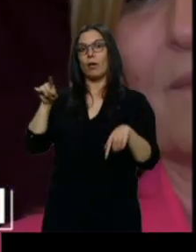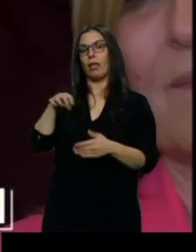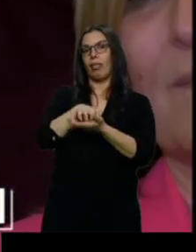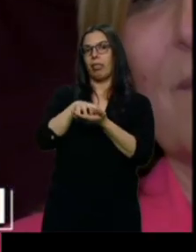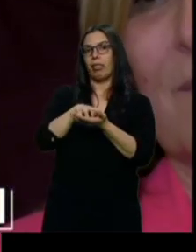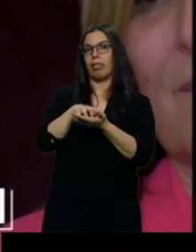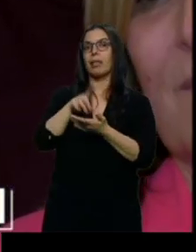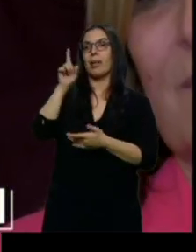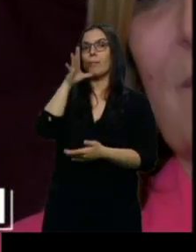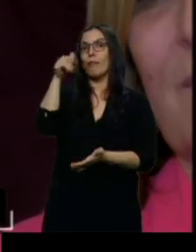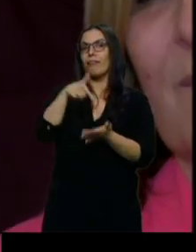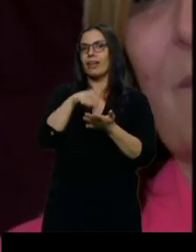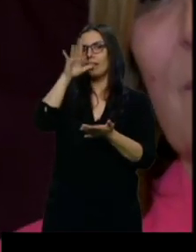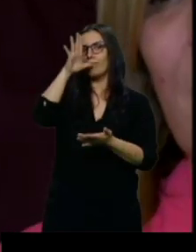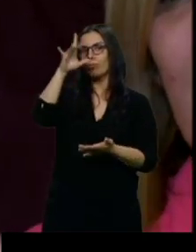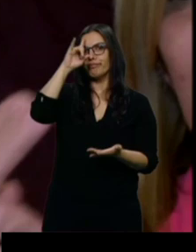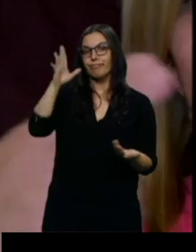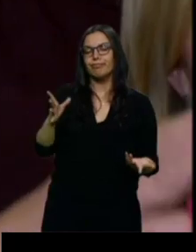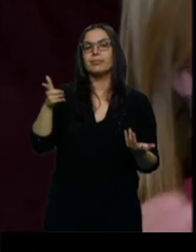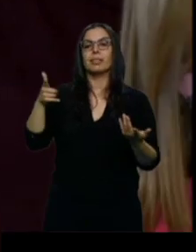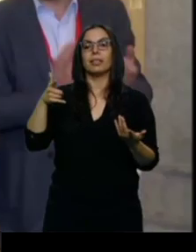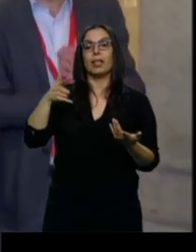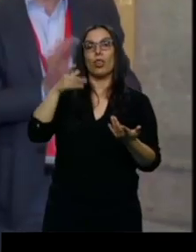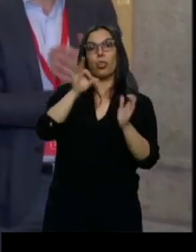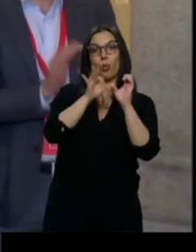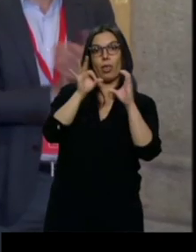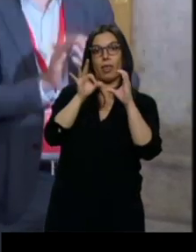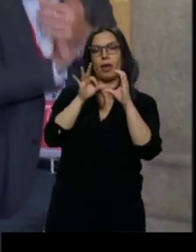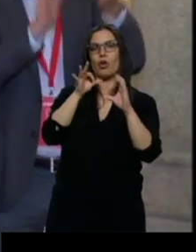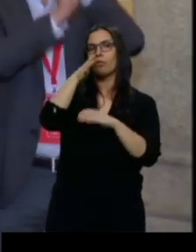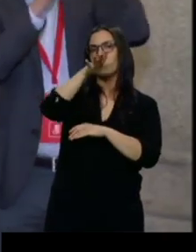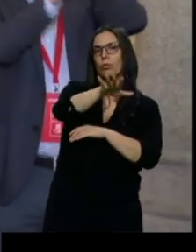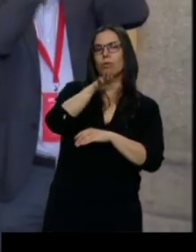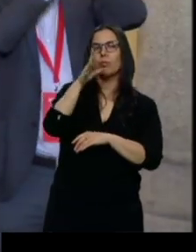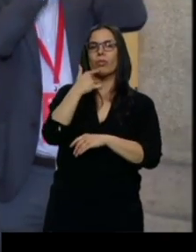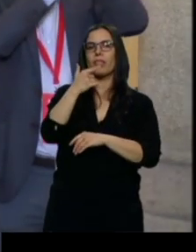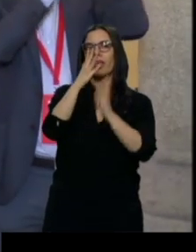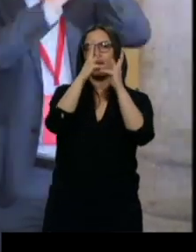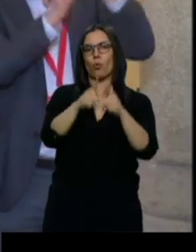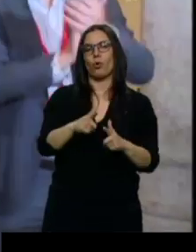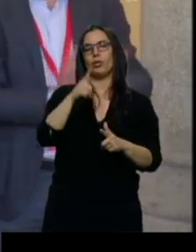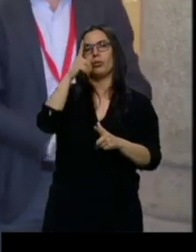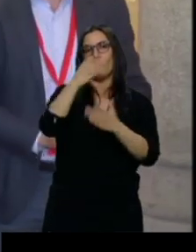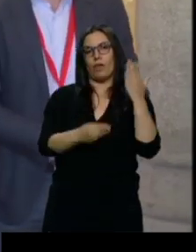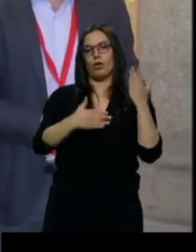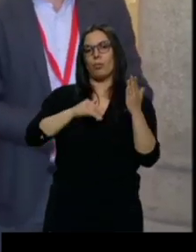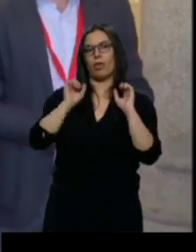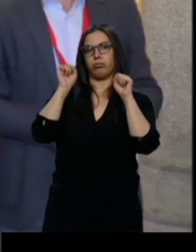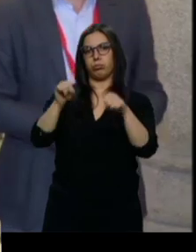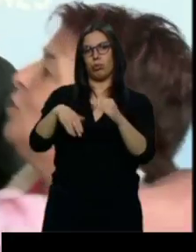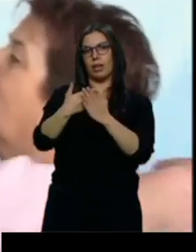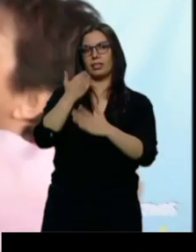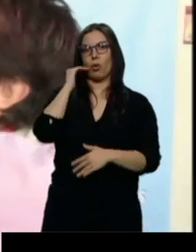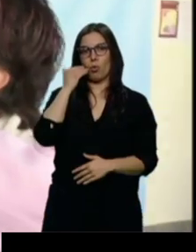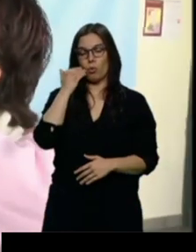fecha, ya que un recurso presentado por ciudadanos por un fallo en el recuento de votos puede retrasarlo todo hasta principios de julio. Todo apunta a que la socialista